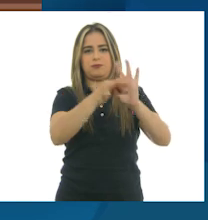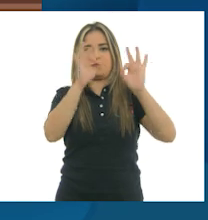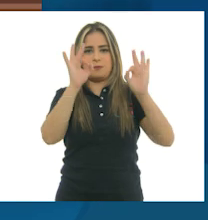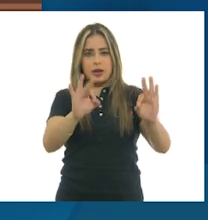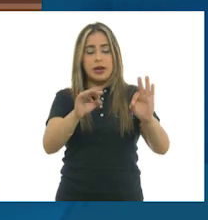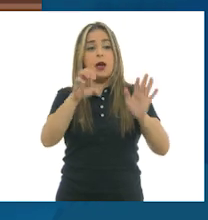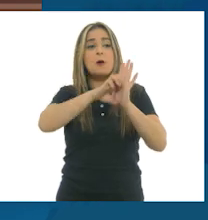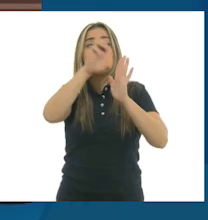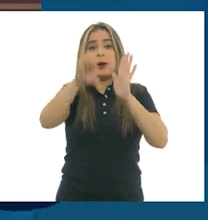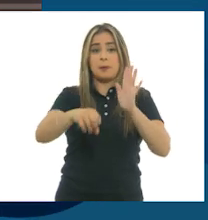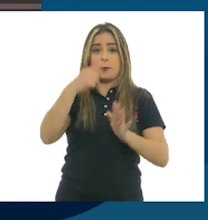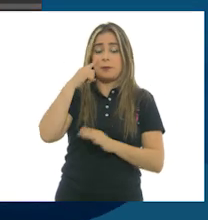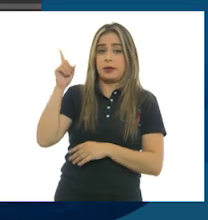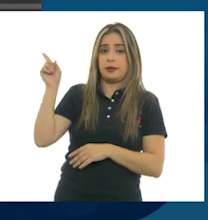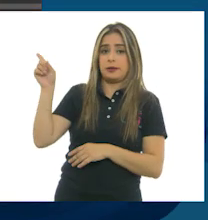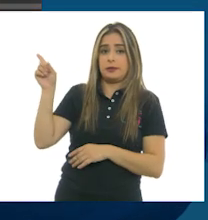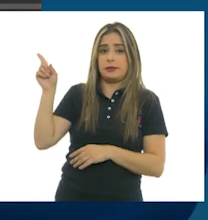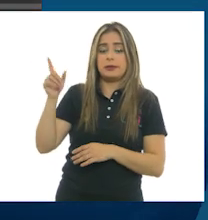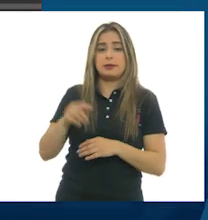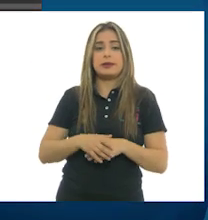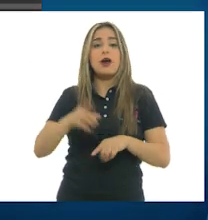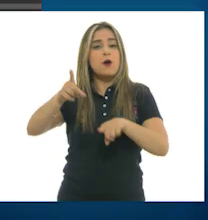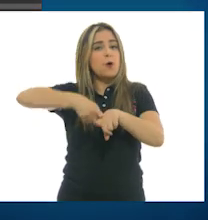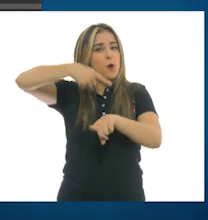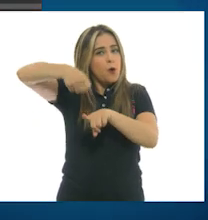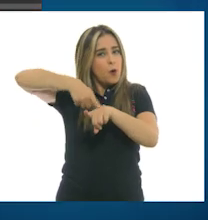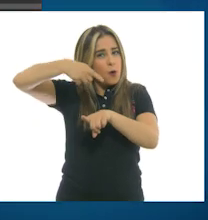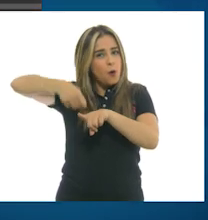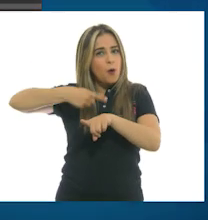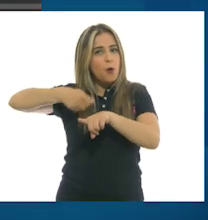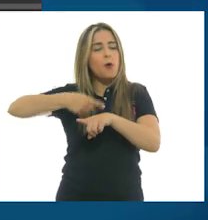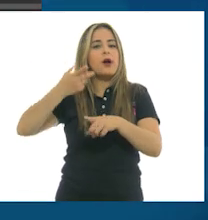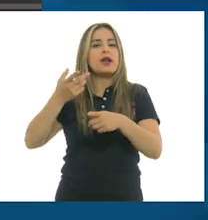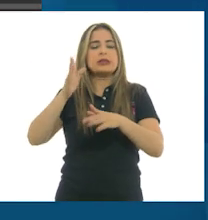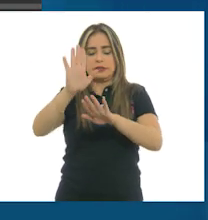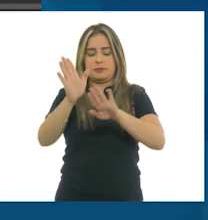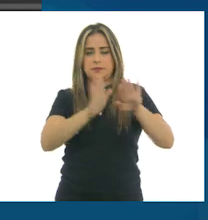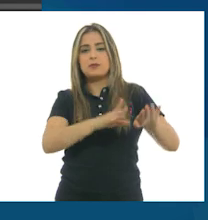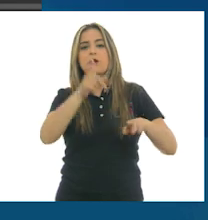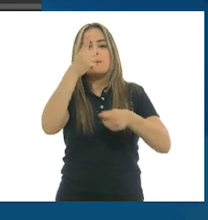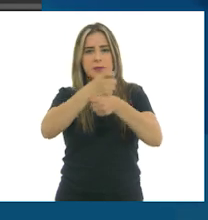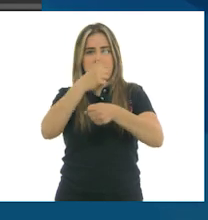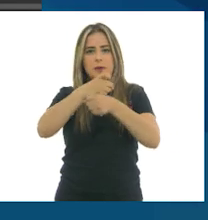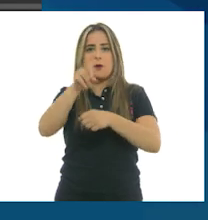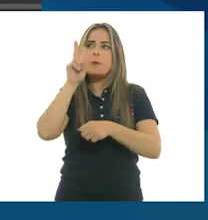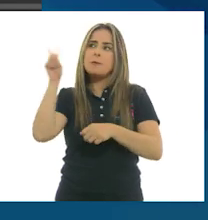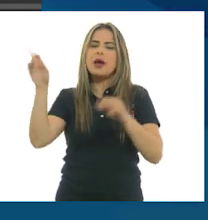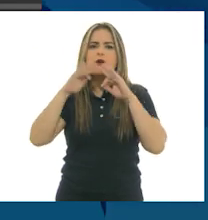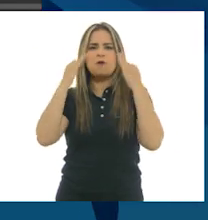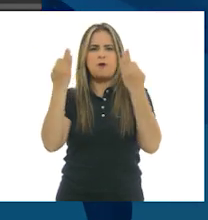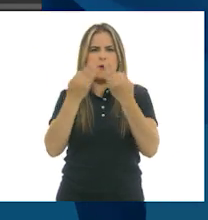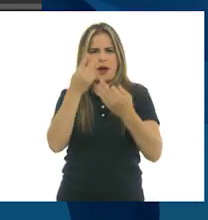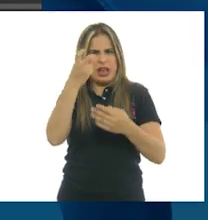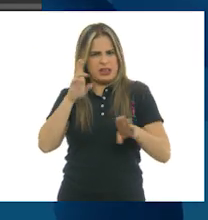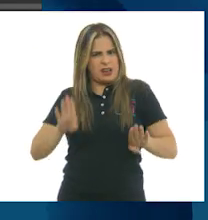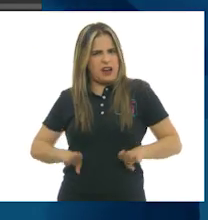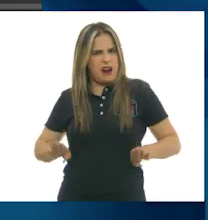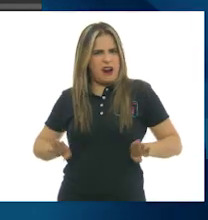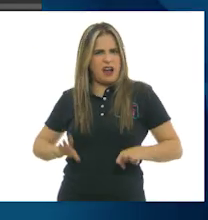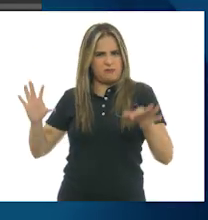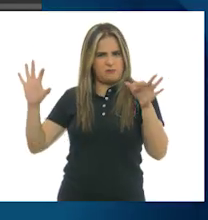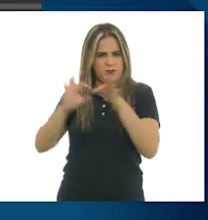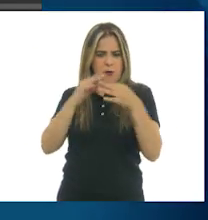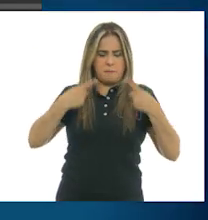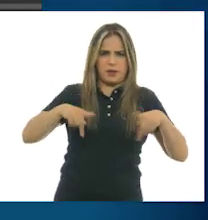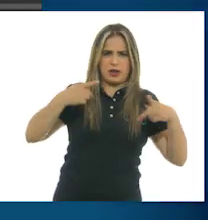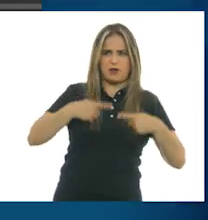casi inseparables. Pero en este momento veamos solamente la forma. Pero aún así, se sigue viendo extraño, ¿no? ¿Cómo corregimos